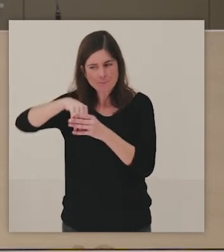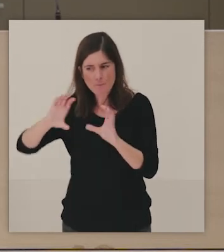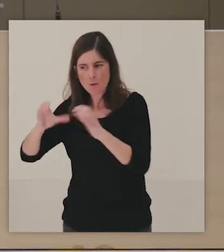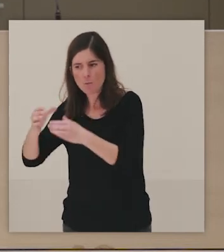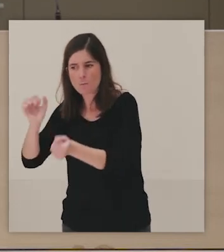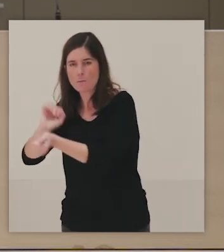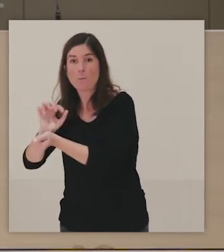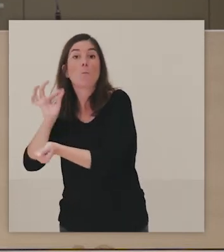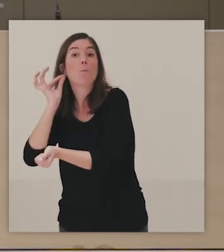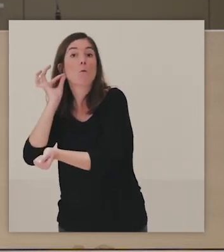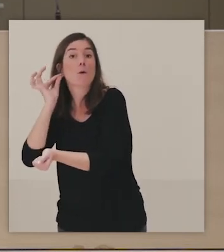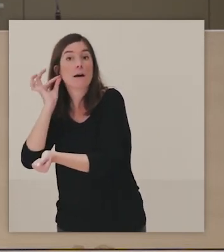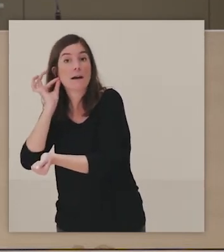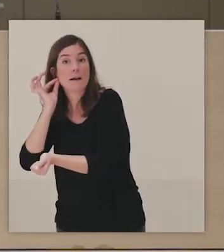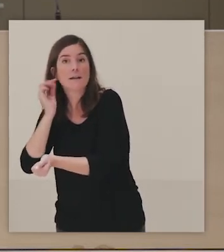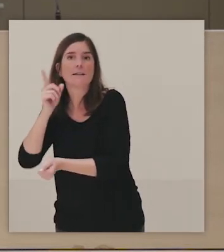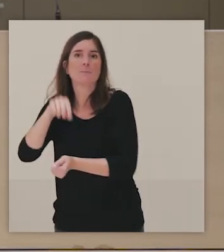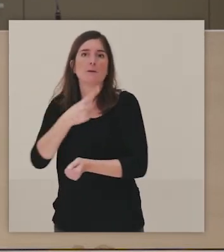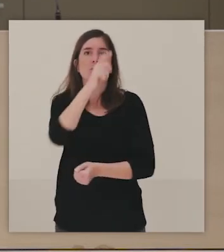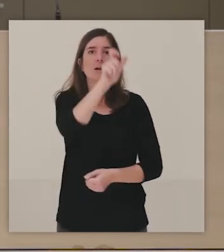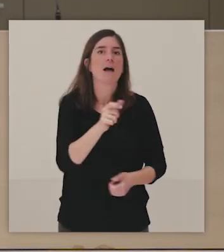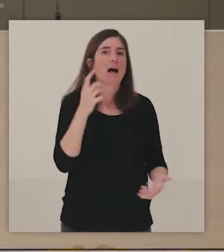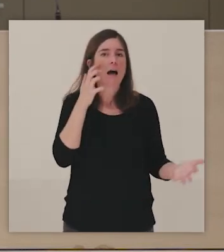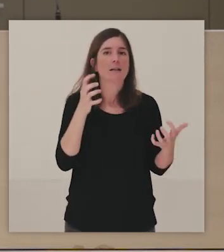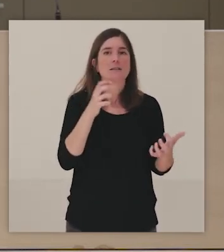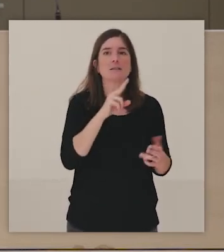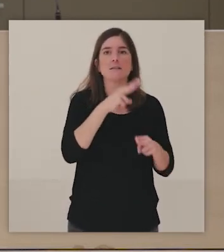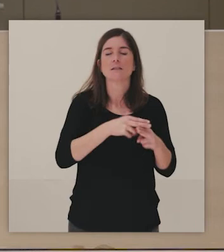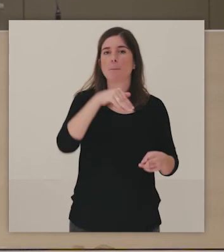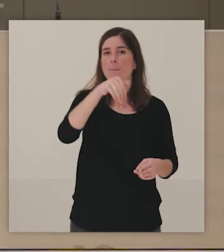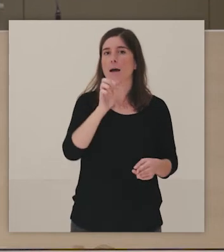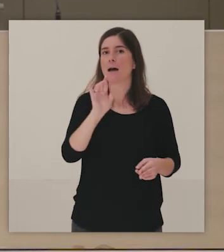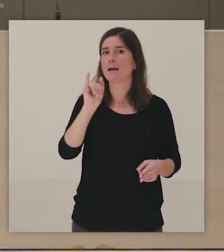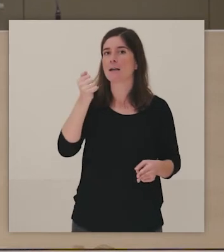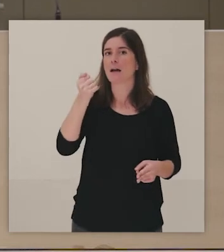centro penitenciario y trabajamos también con un artista, con María Jimeno.